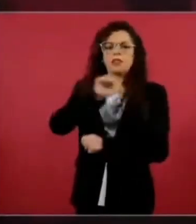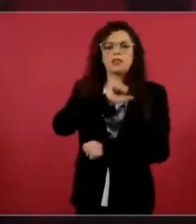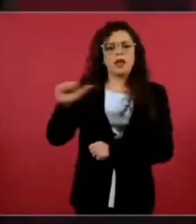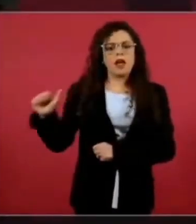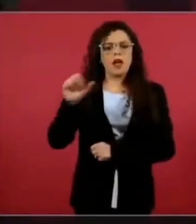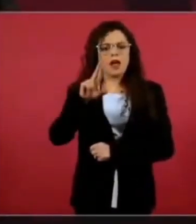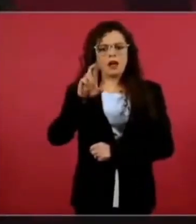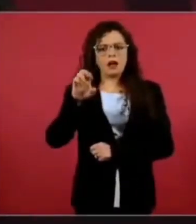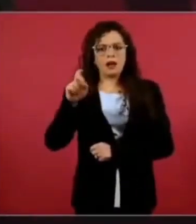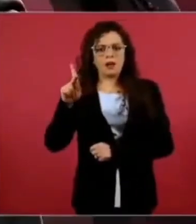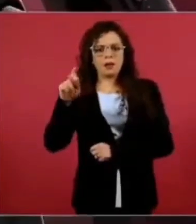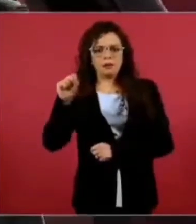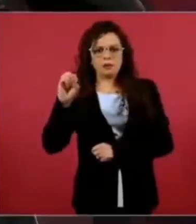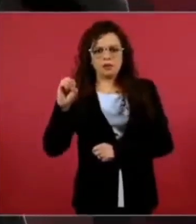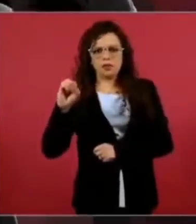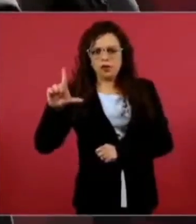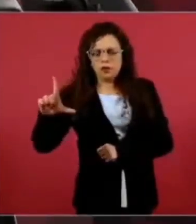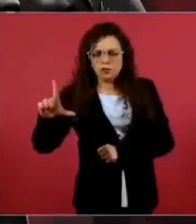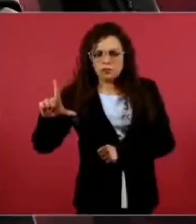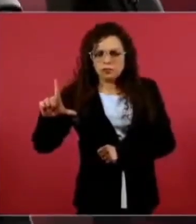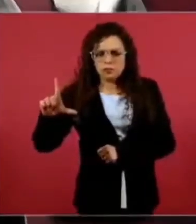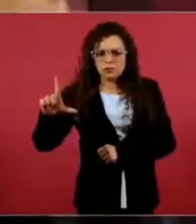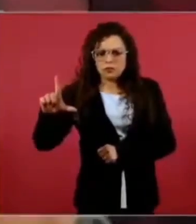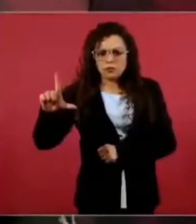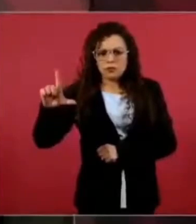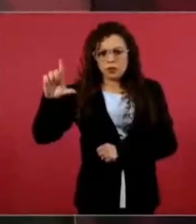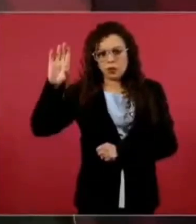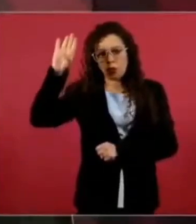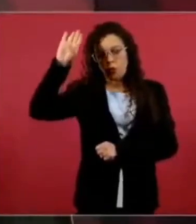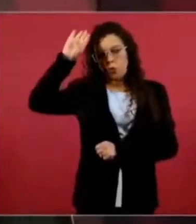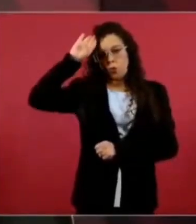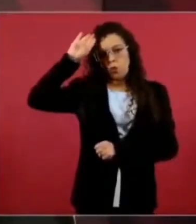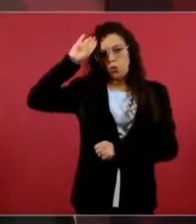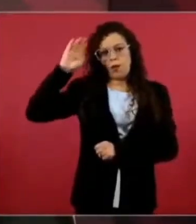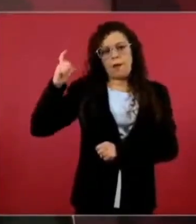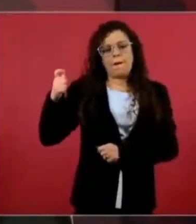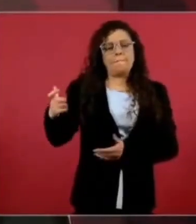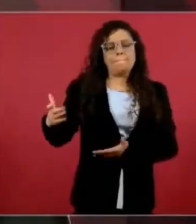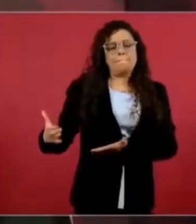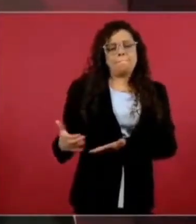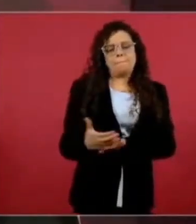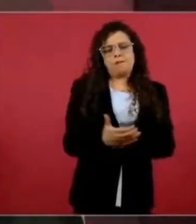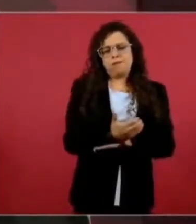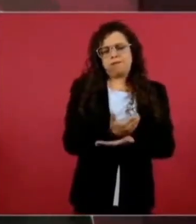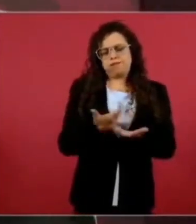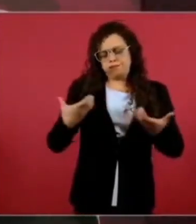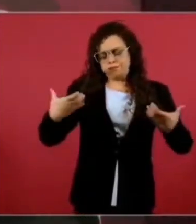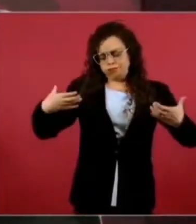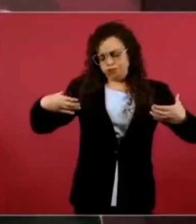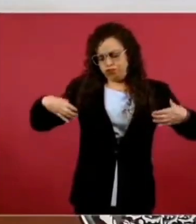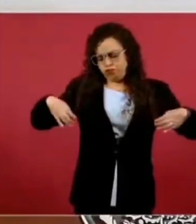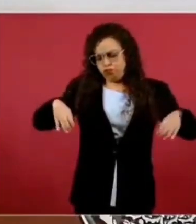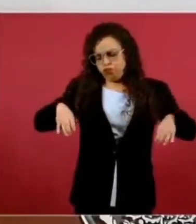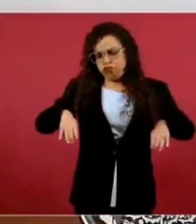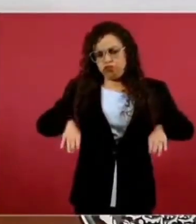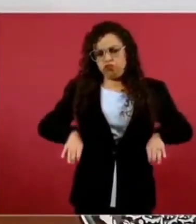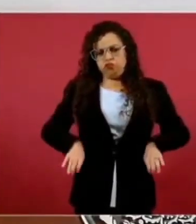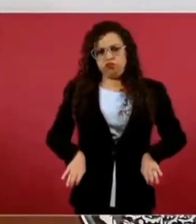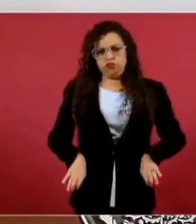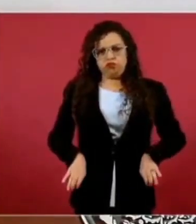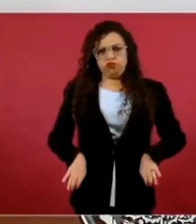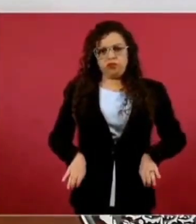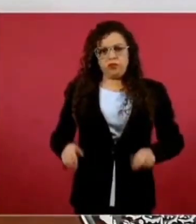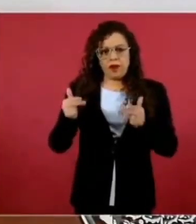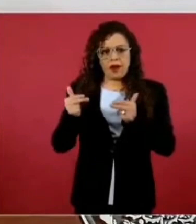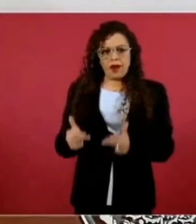onerosos, buenos negocios para Repsol, malos negocios para